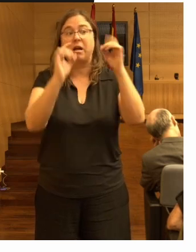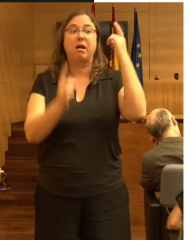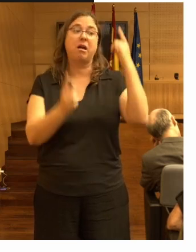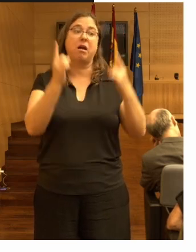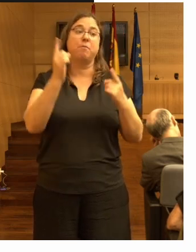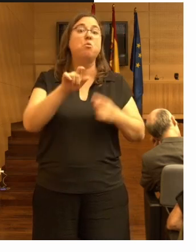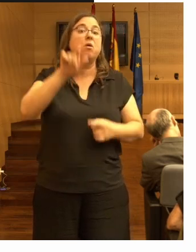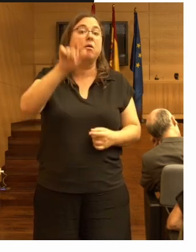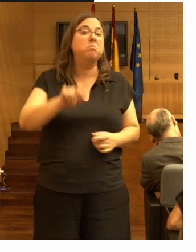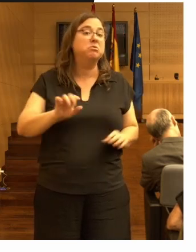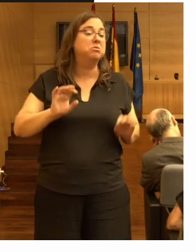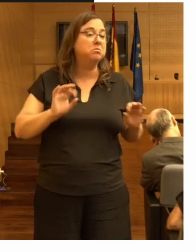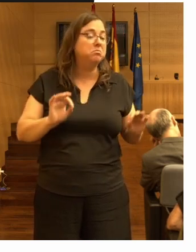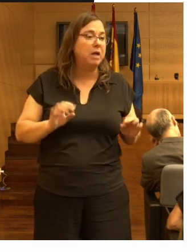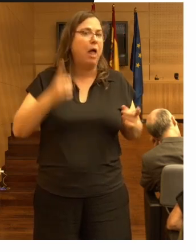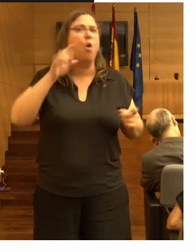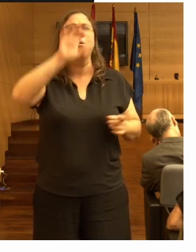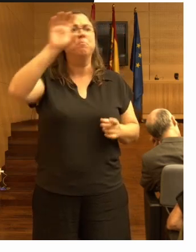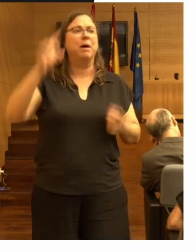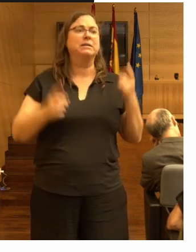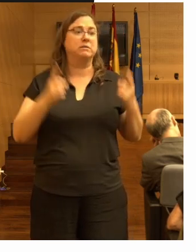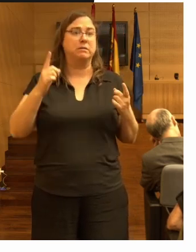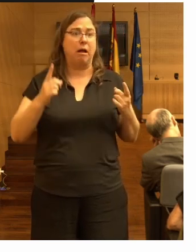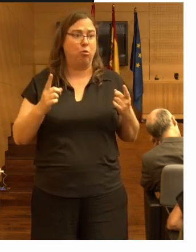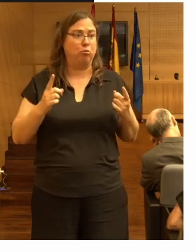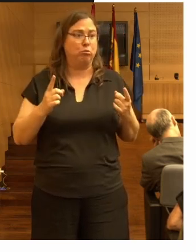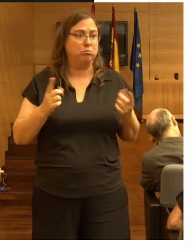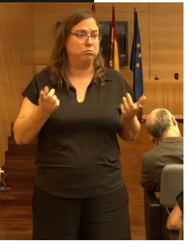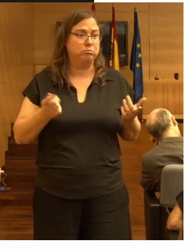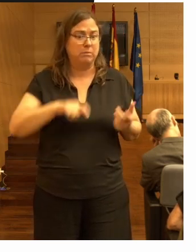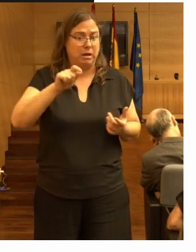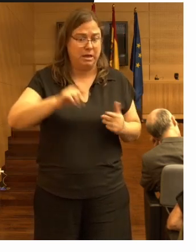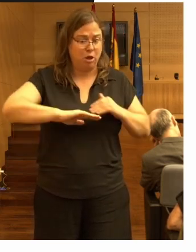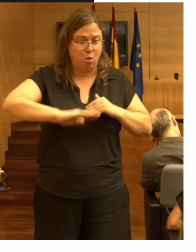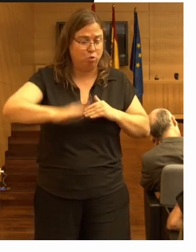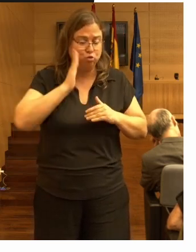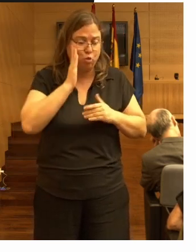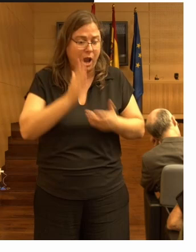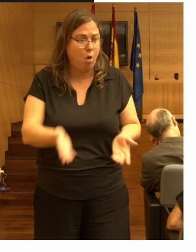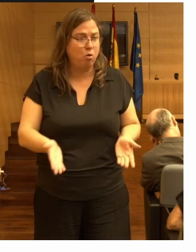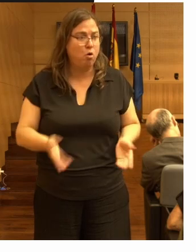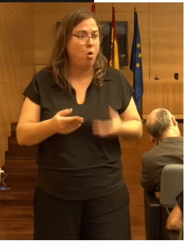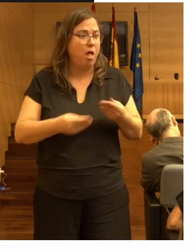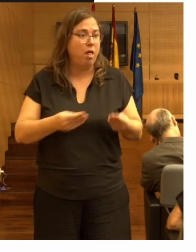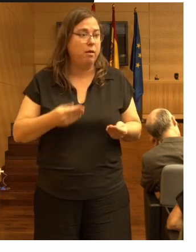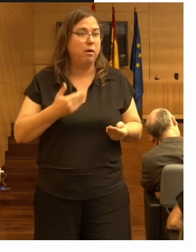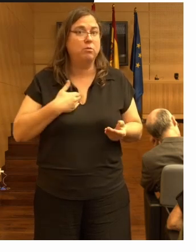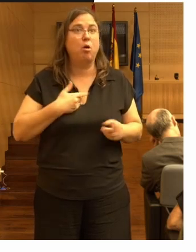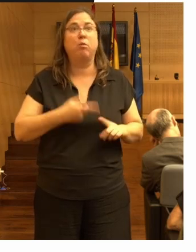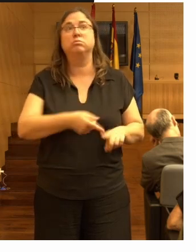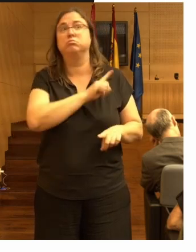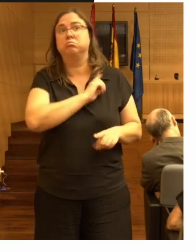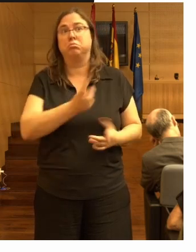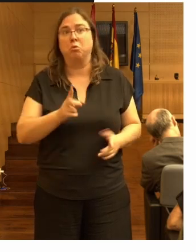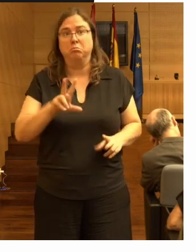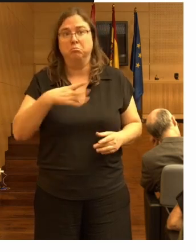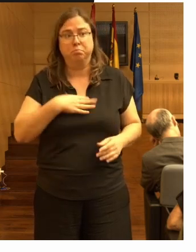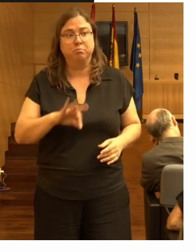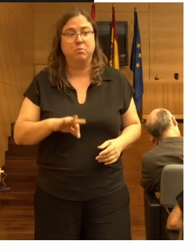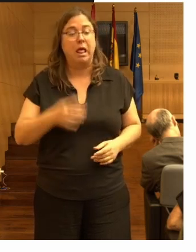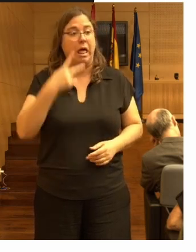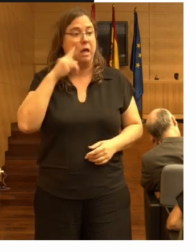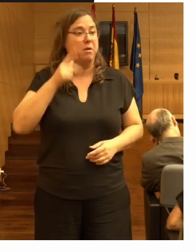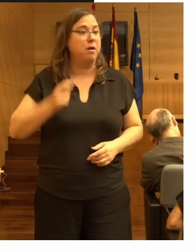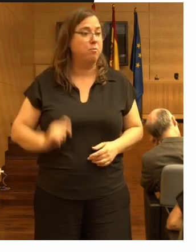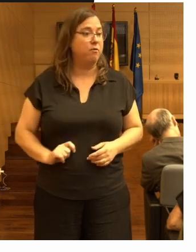una persona concreta en algunos países la gente duerme en el suelo así que yo no lo descartaría en mi experiencia